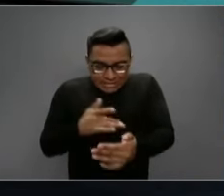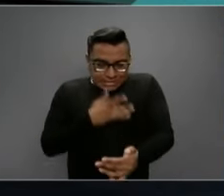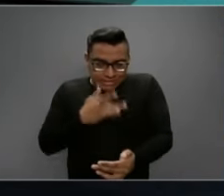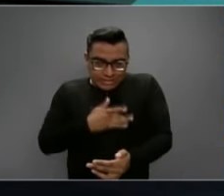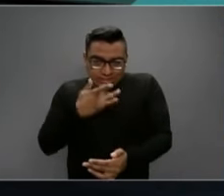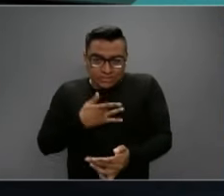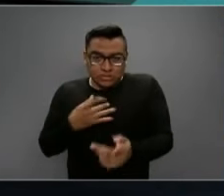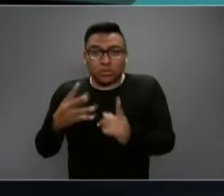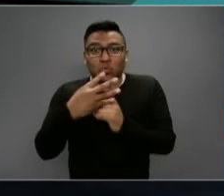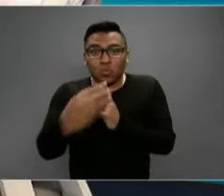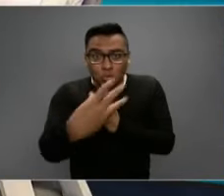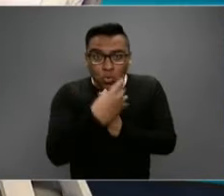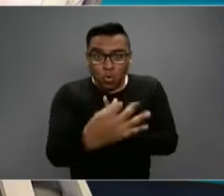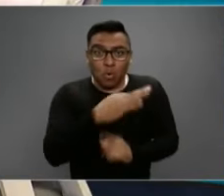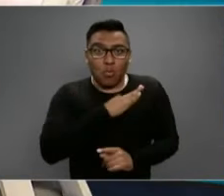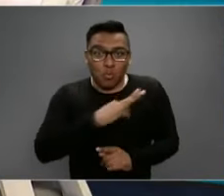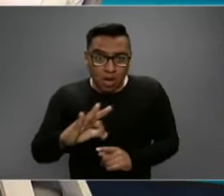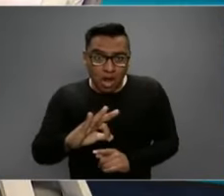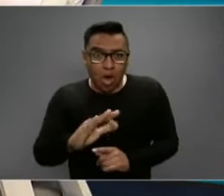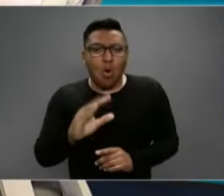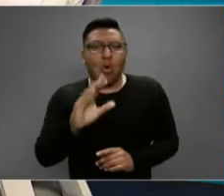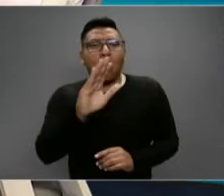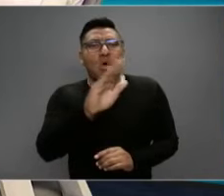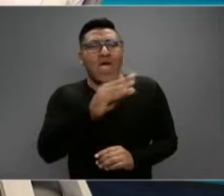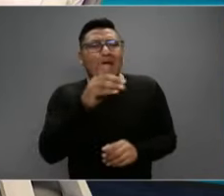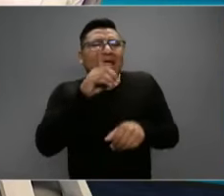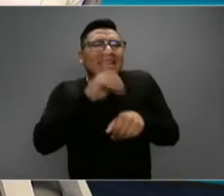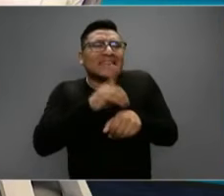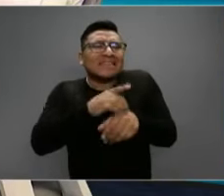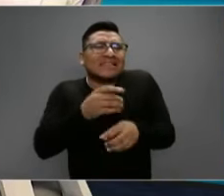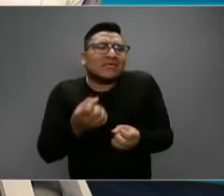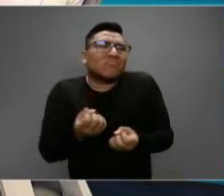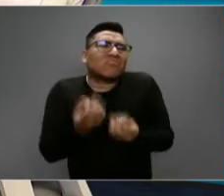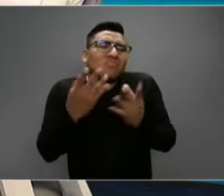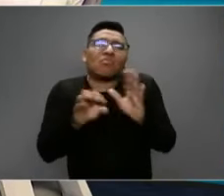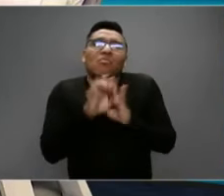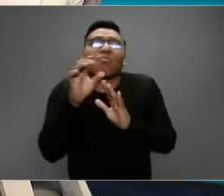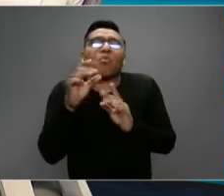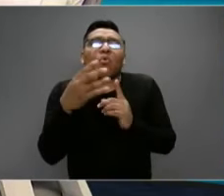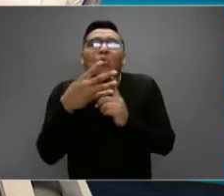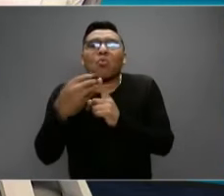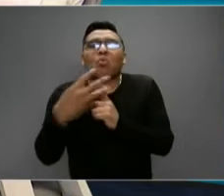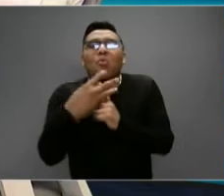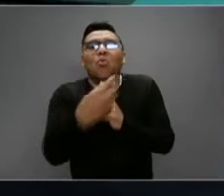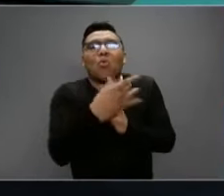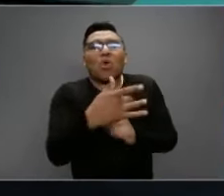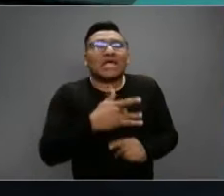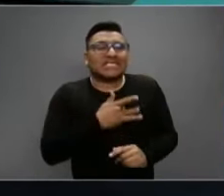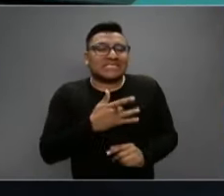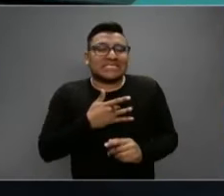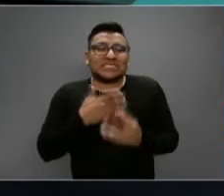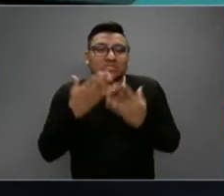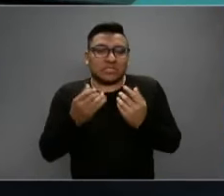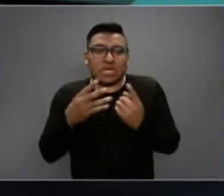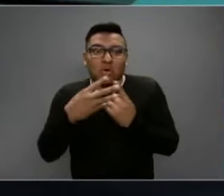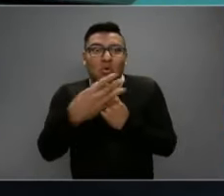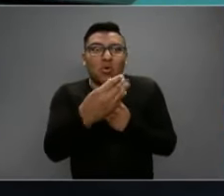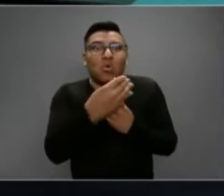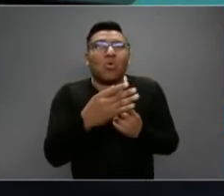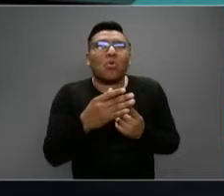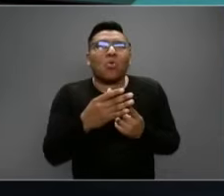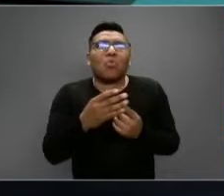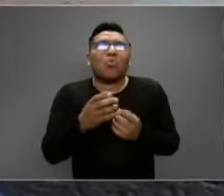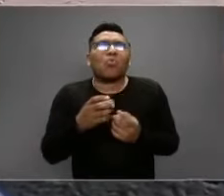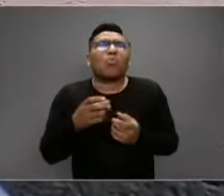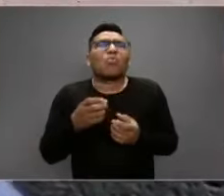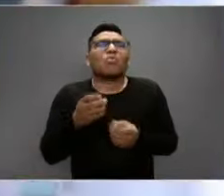Son cuántos días antes de tener síntomas que la persona ya podría haber contagiado a otra. Mira, regularmente